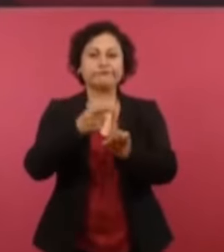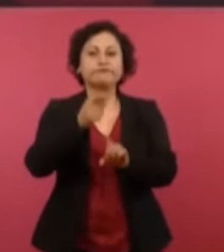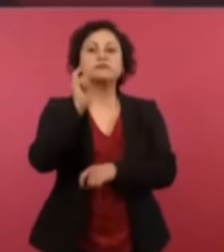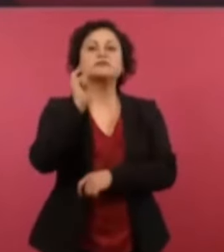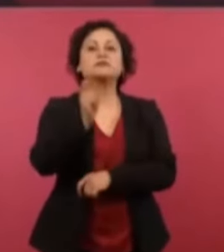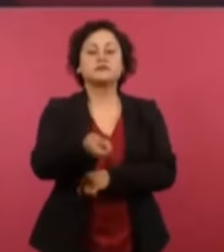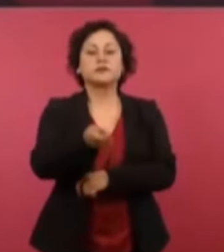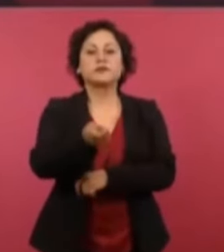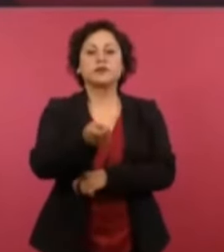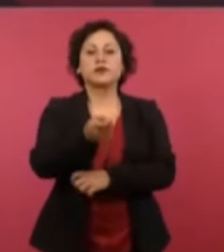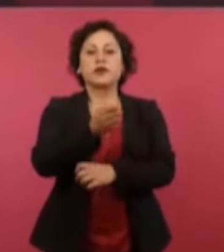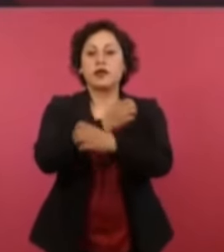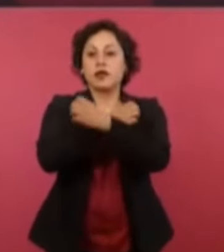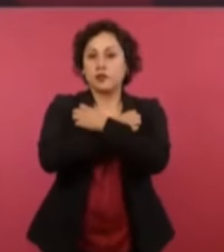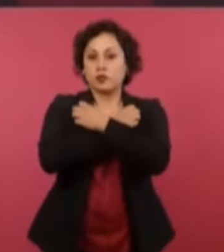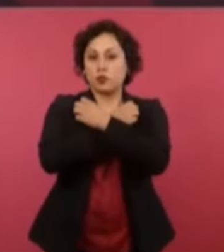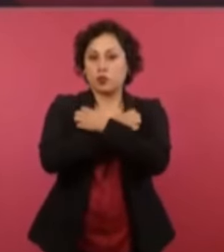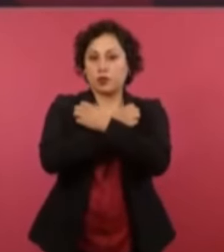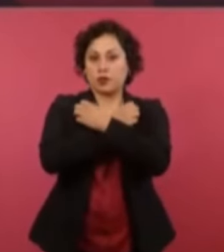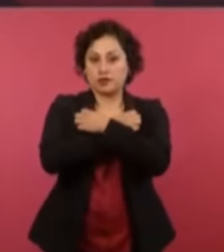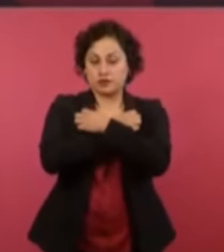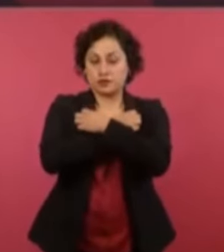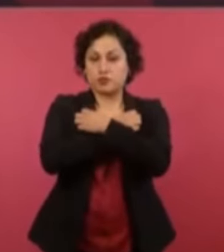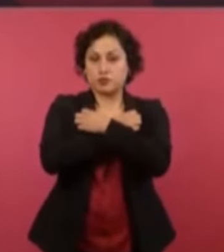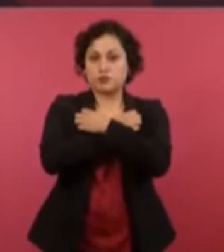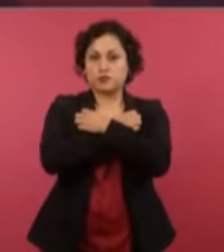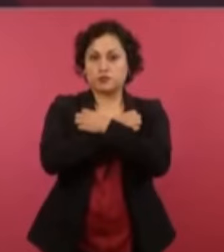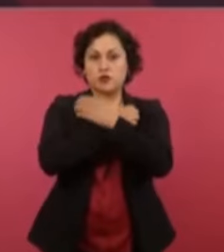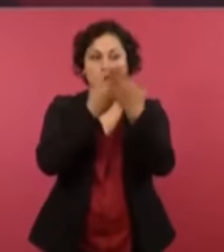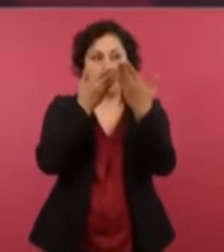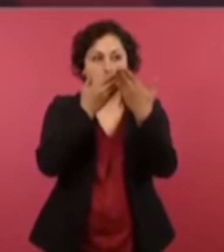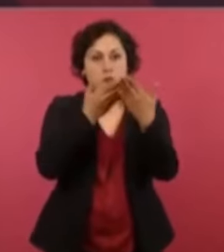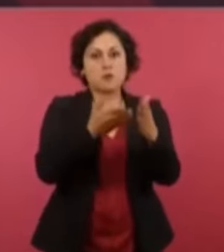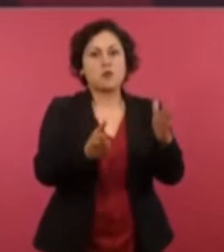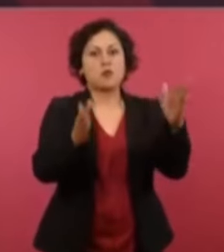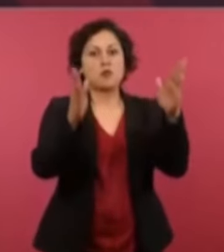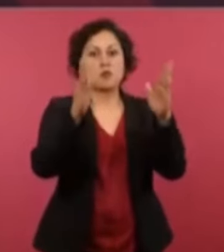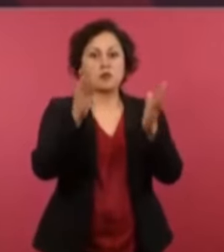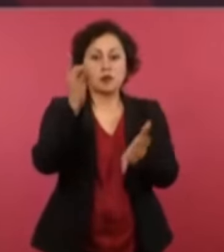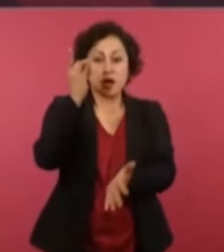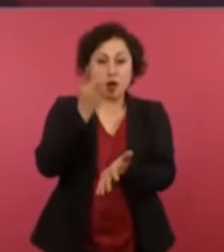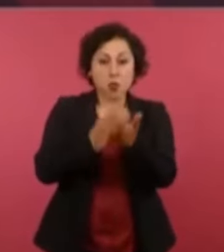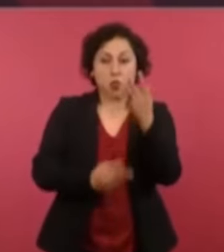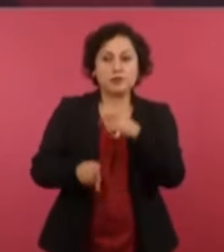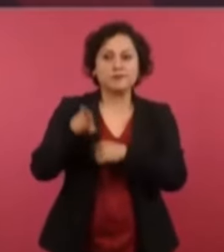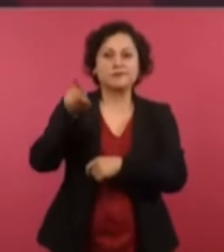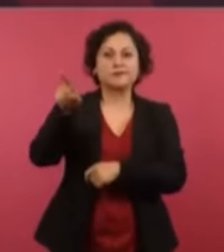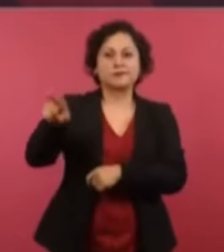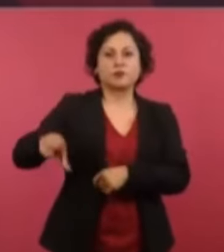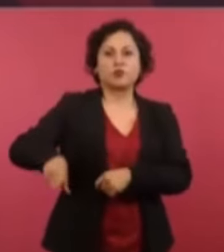era obligación del Estado en lo gratuito